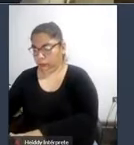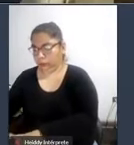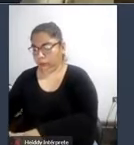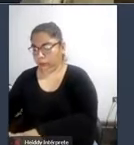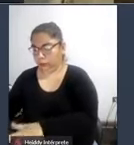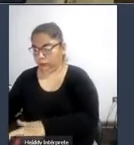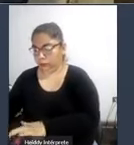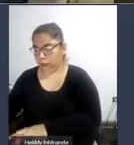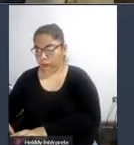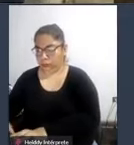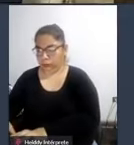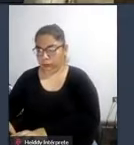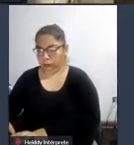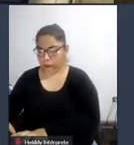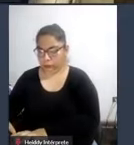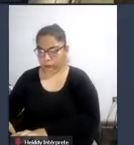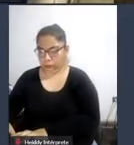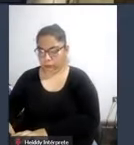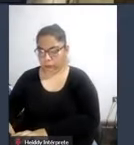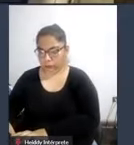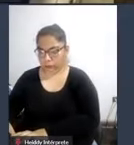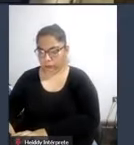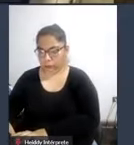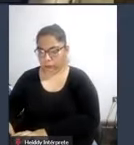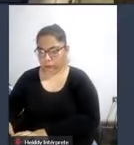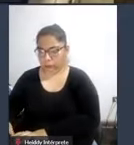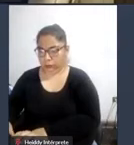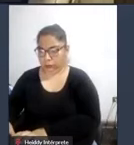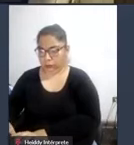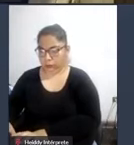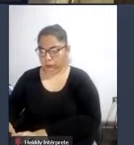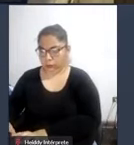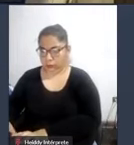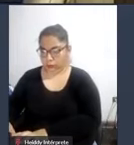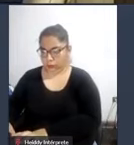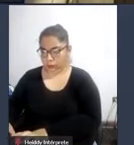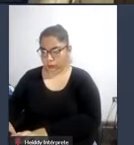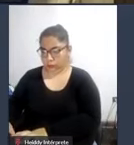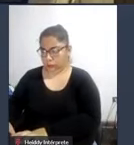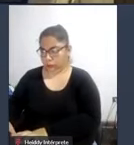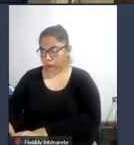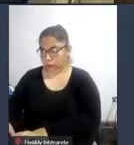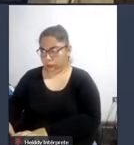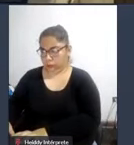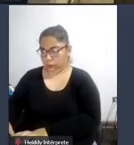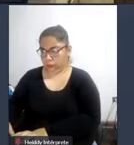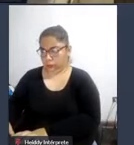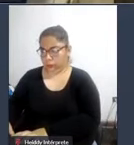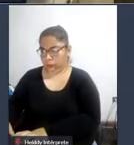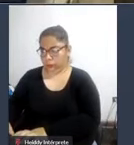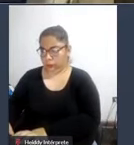perfecto fuerte y claro Danilo cinco minutos para la parte final de su exposición muy bien gracias